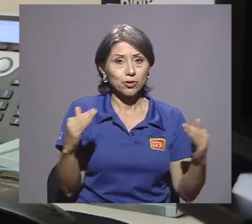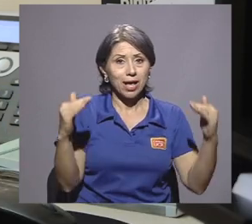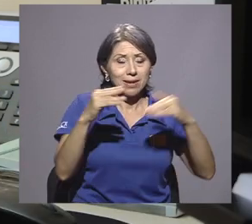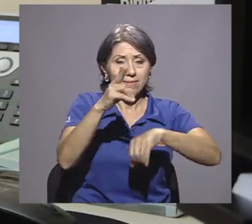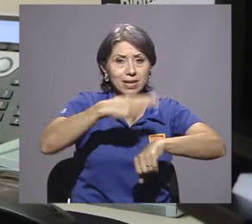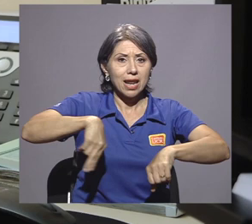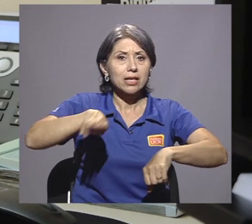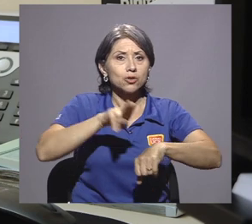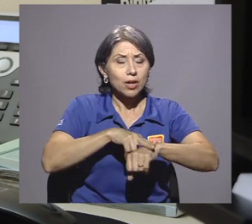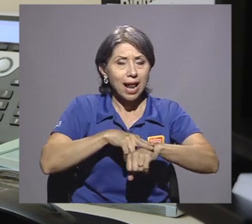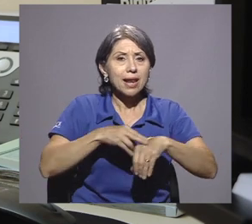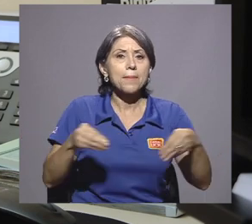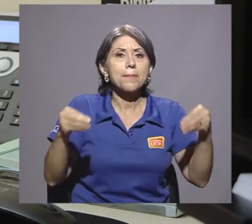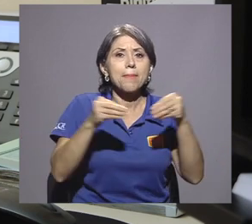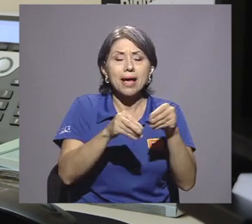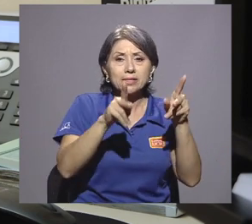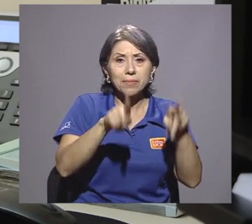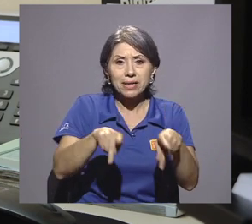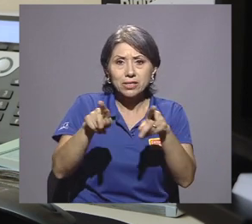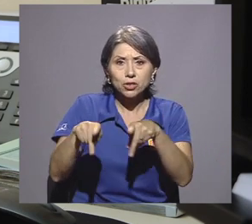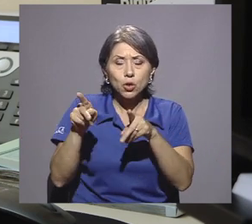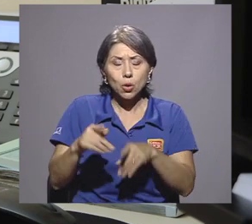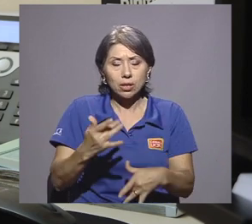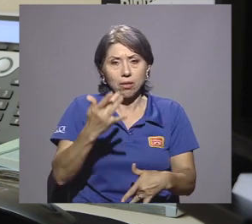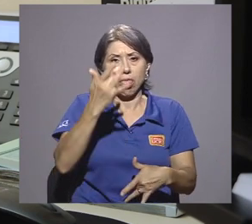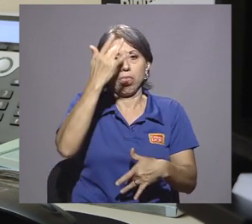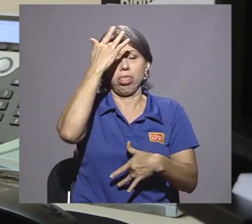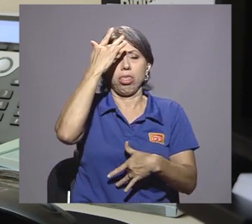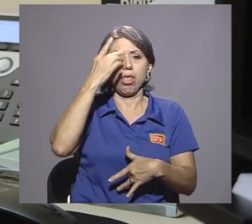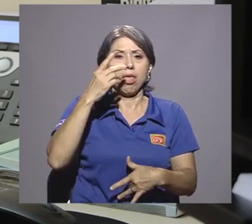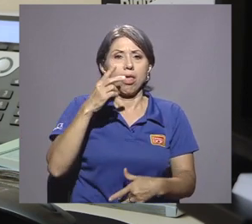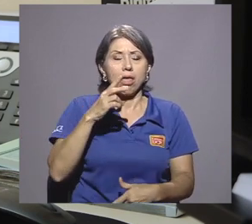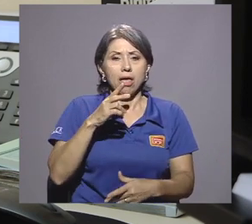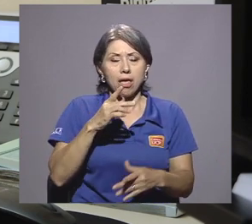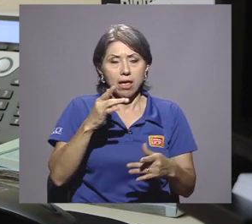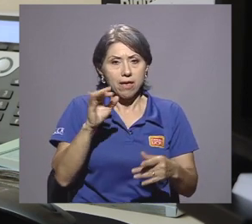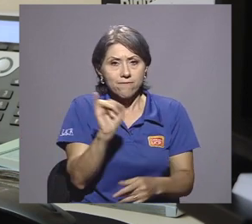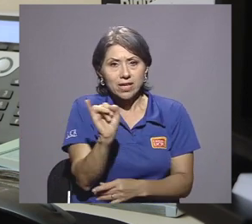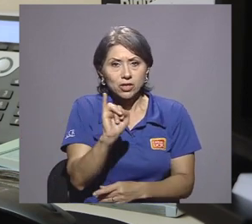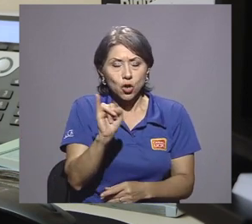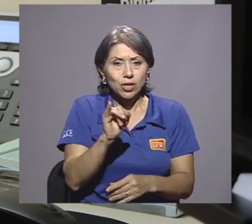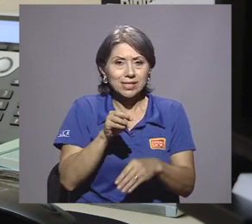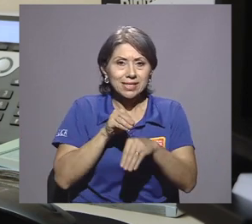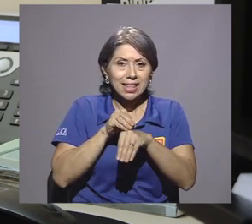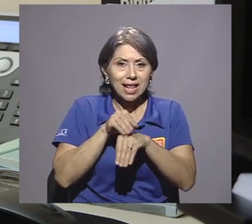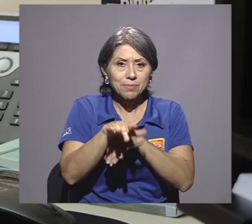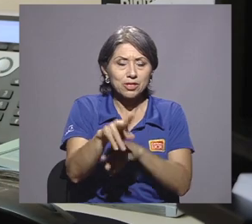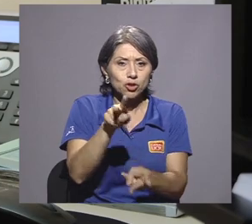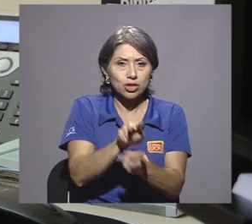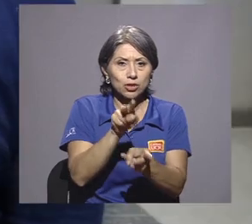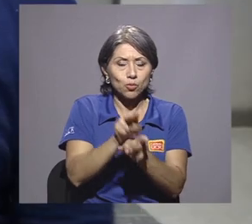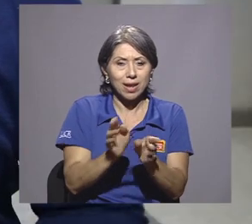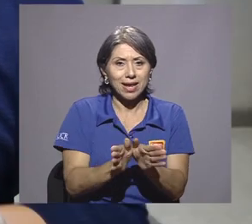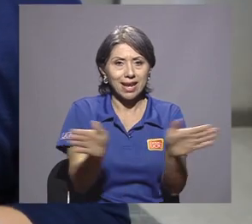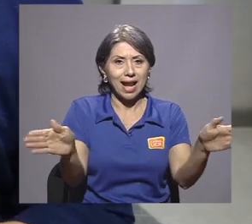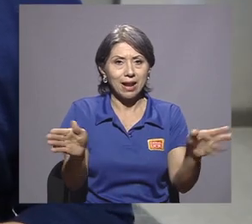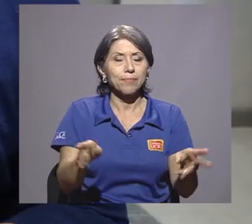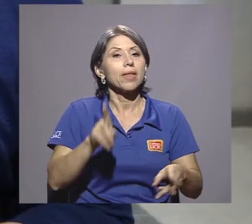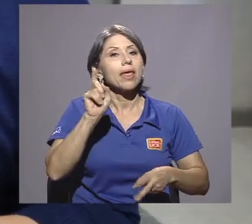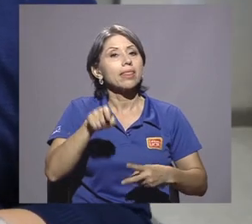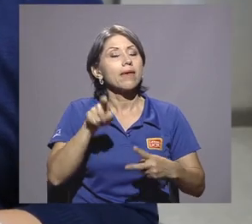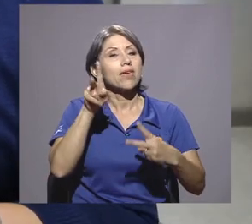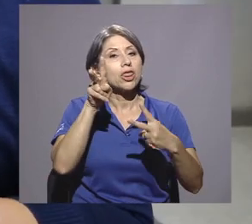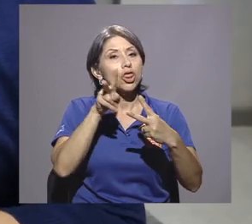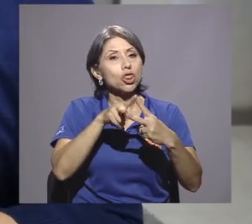pico creciente justamente de diagnósticos con respecto a lo que son infecciones de transmisión sexual en general. Hay que hacer dos